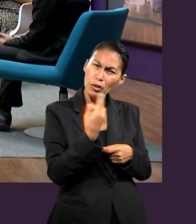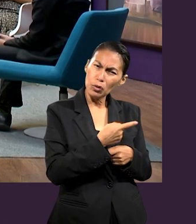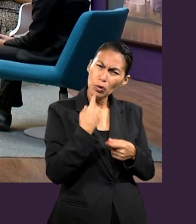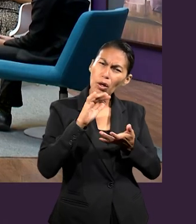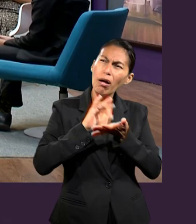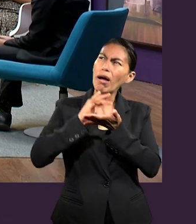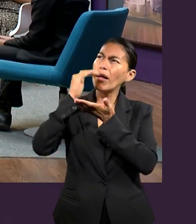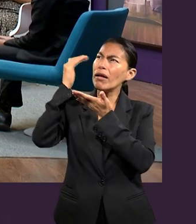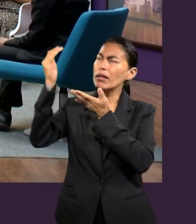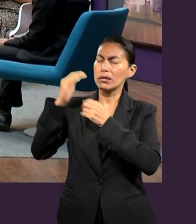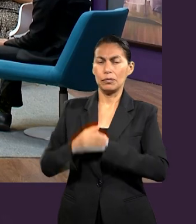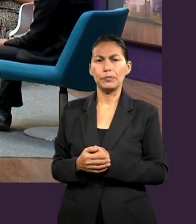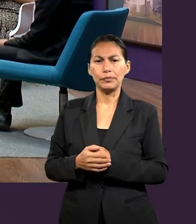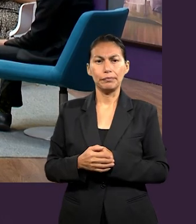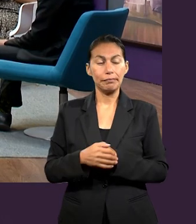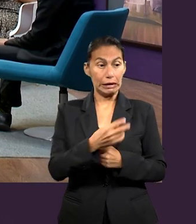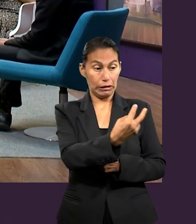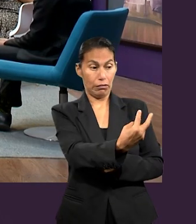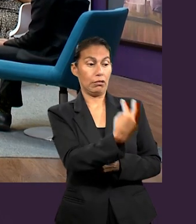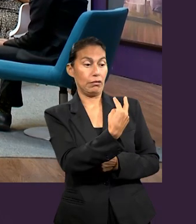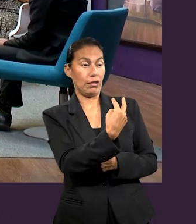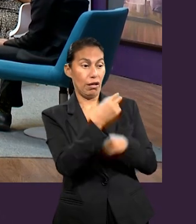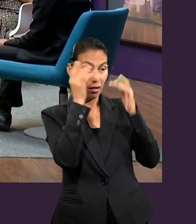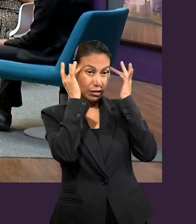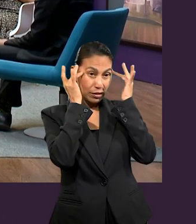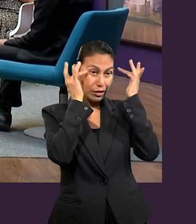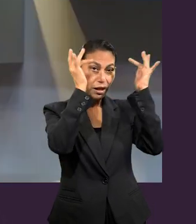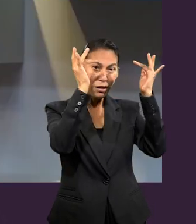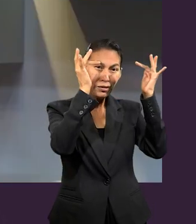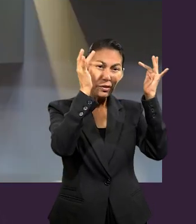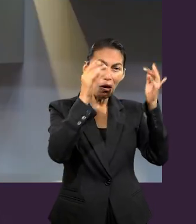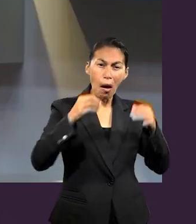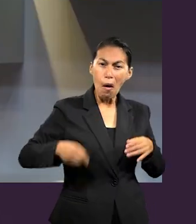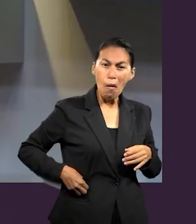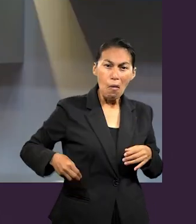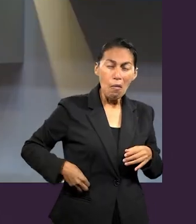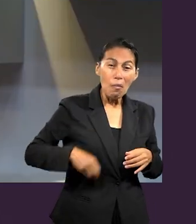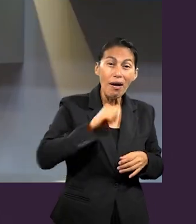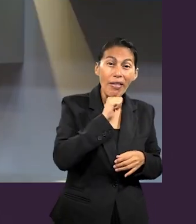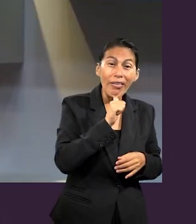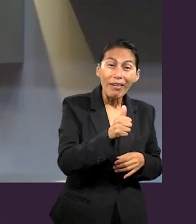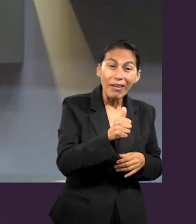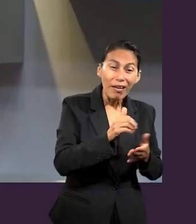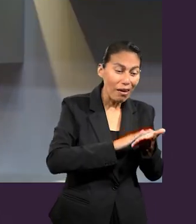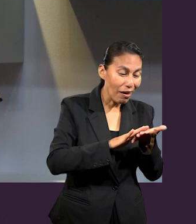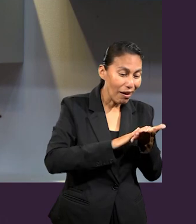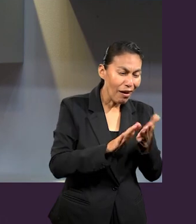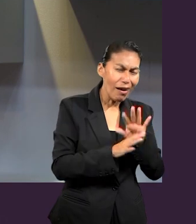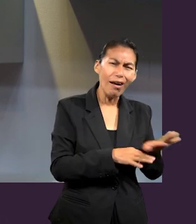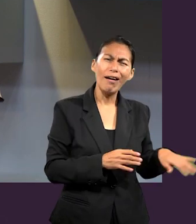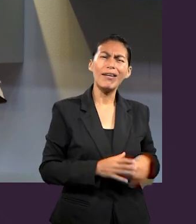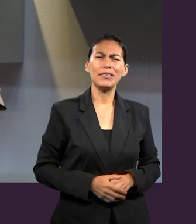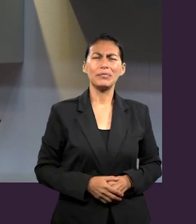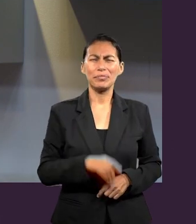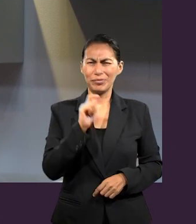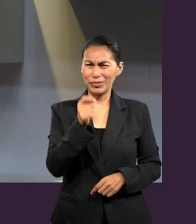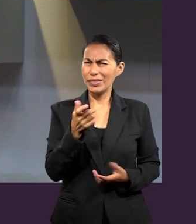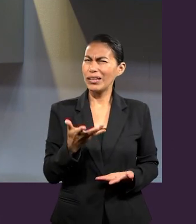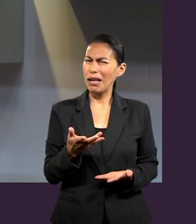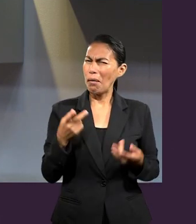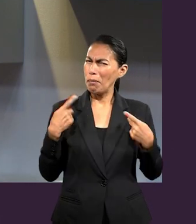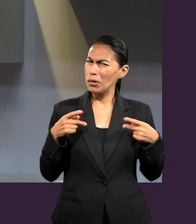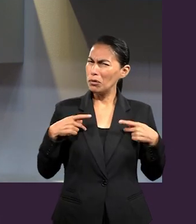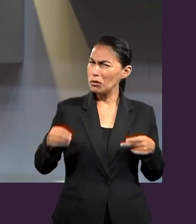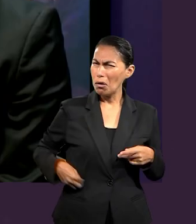ve como santos y sin culpa. Oiga, ¿cómo andaría una persona que no tiene culpa? ¿Cómo andaría una persona